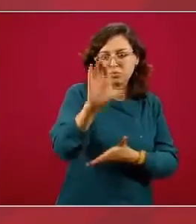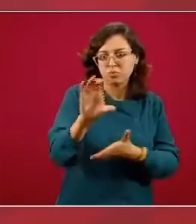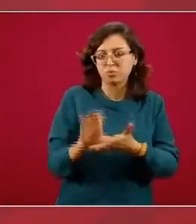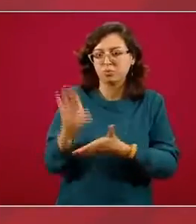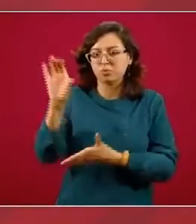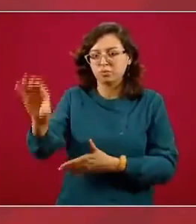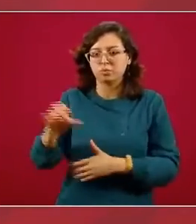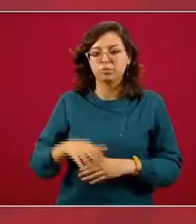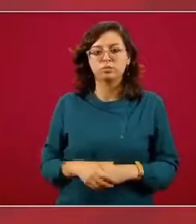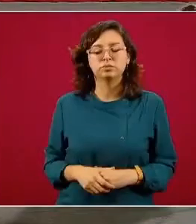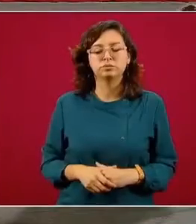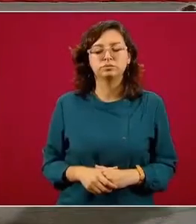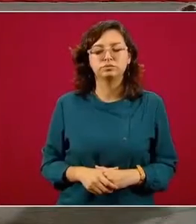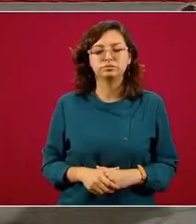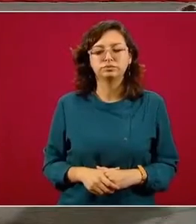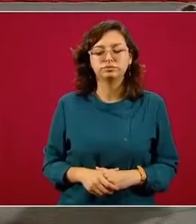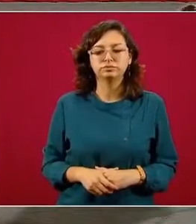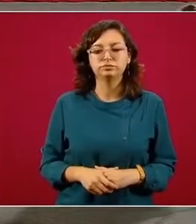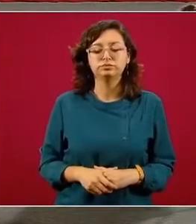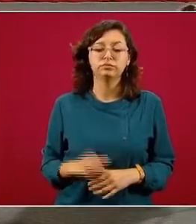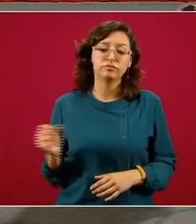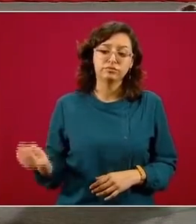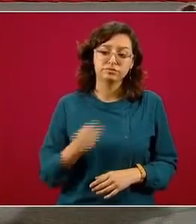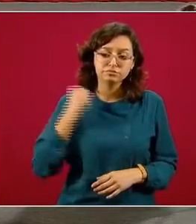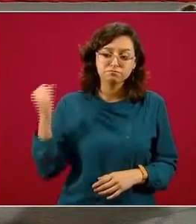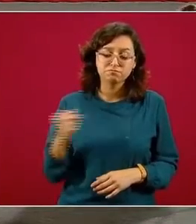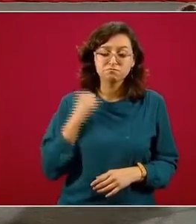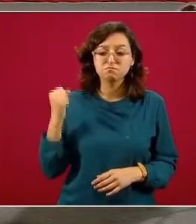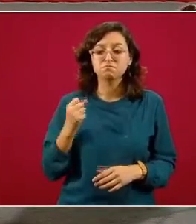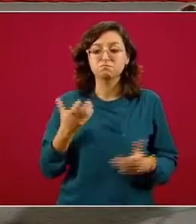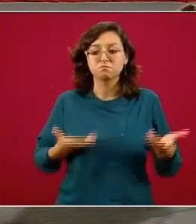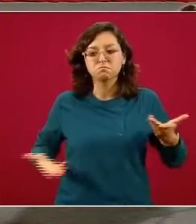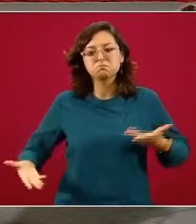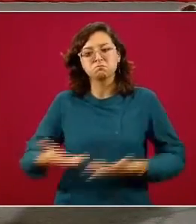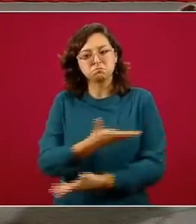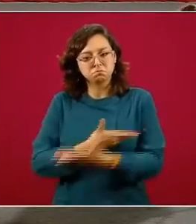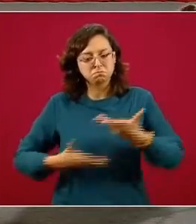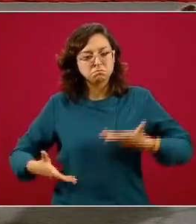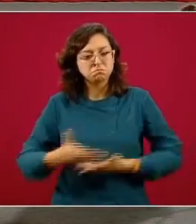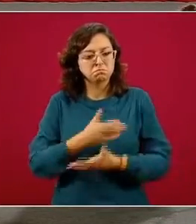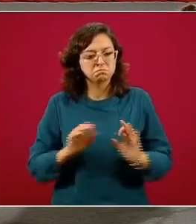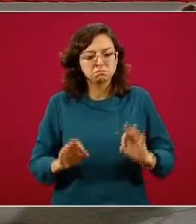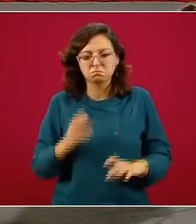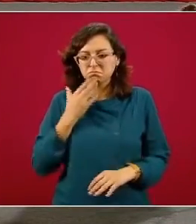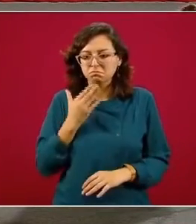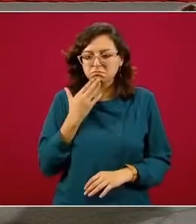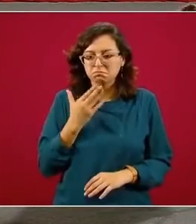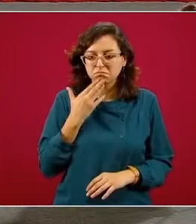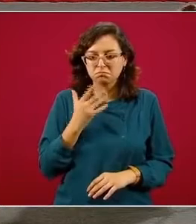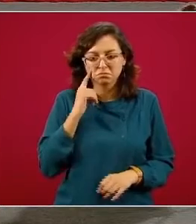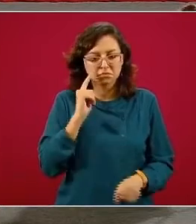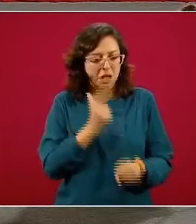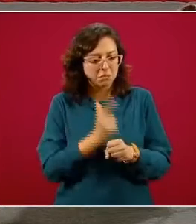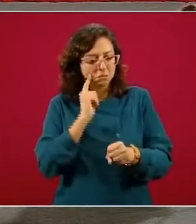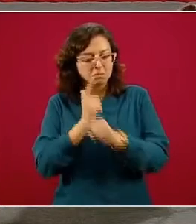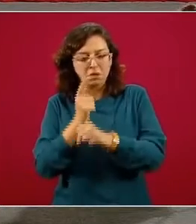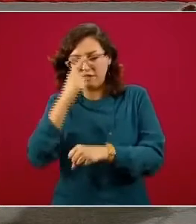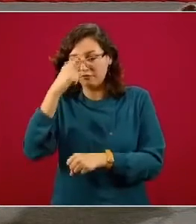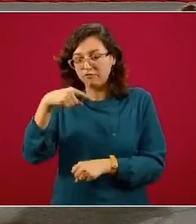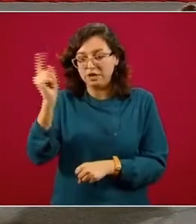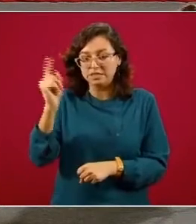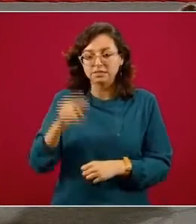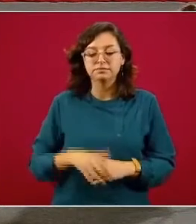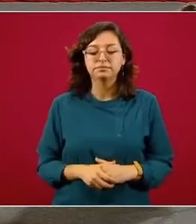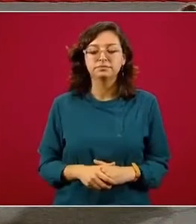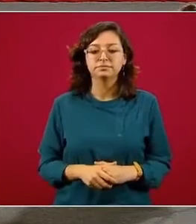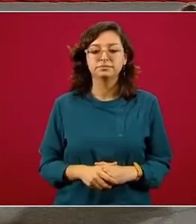insumos y afortunadamente hay una buena colaboración apoyan en estos operativos de detección no